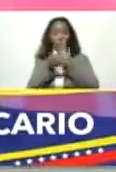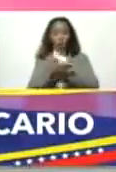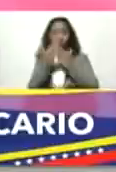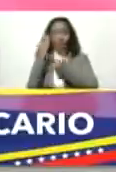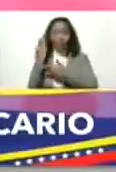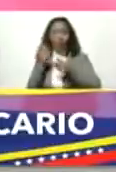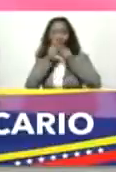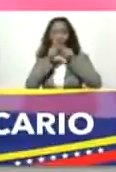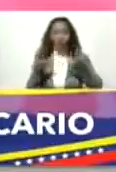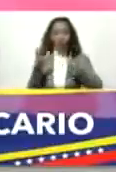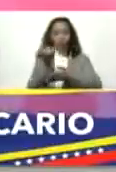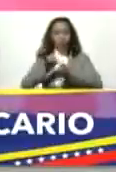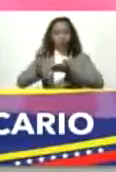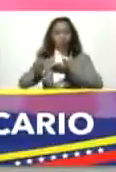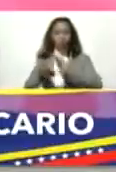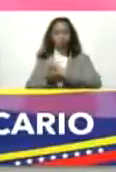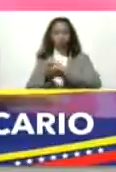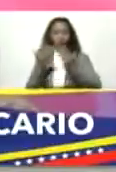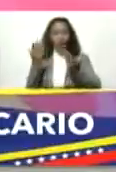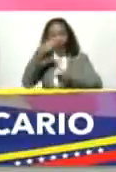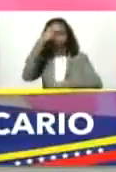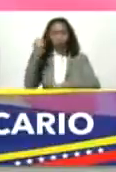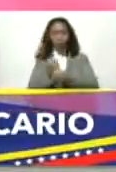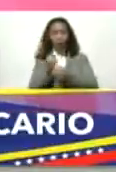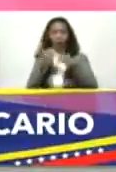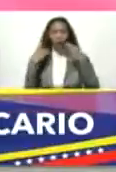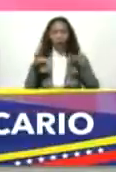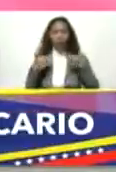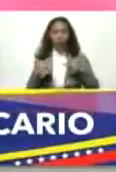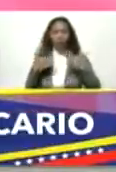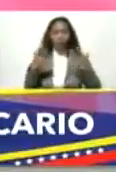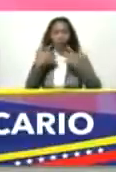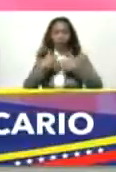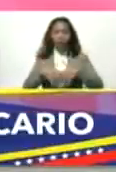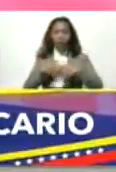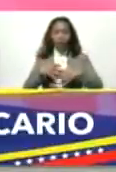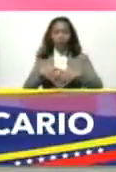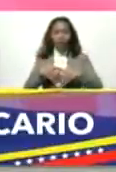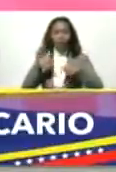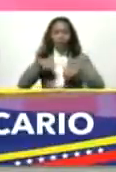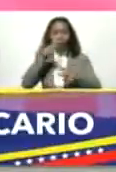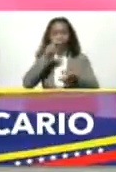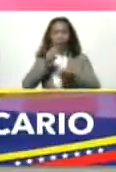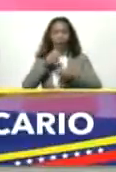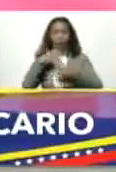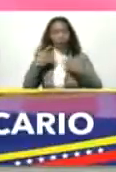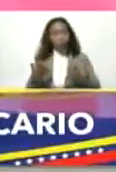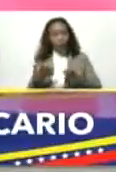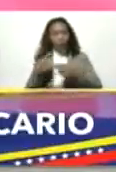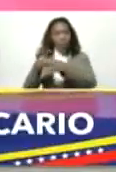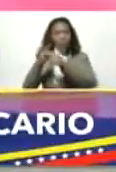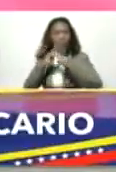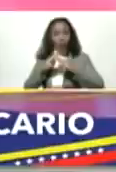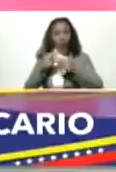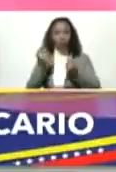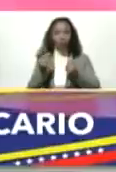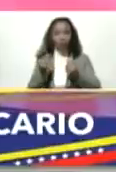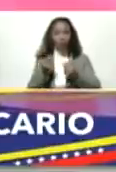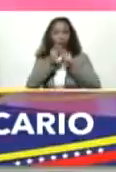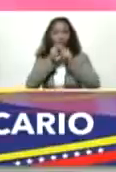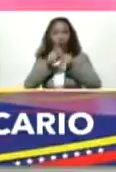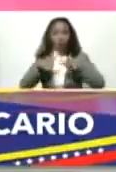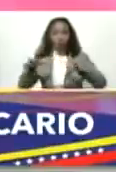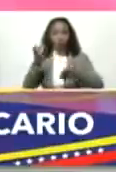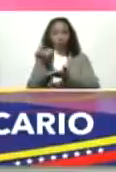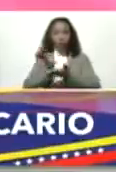La labor natural del empresariado de la banca es prestar dinero, la expansión del